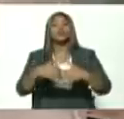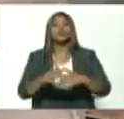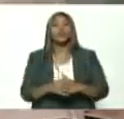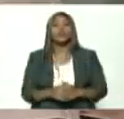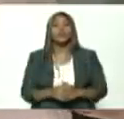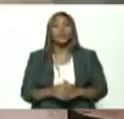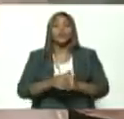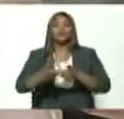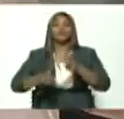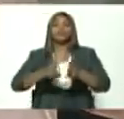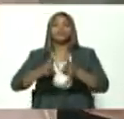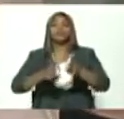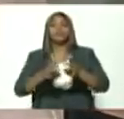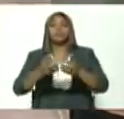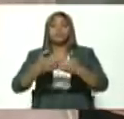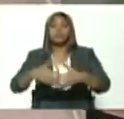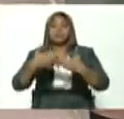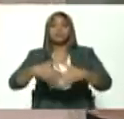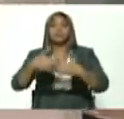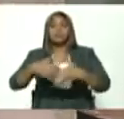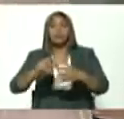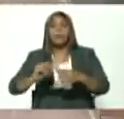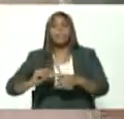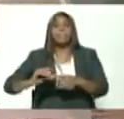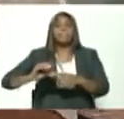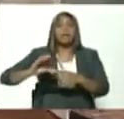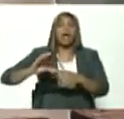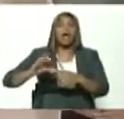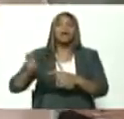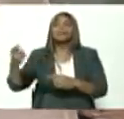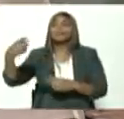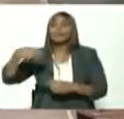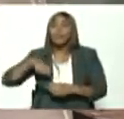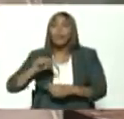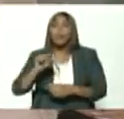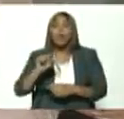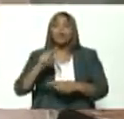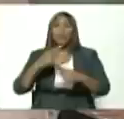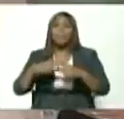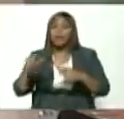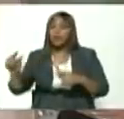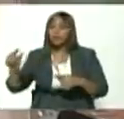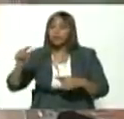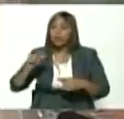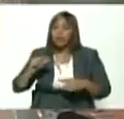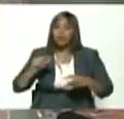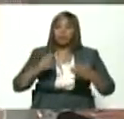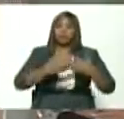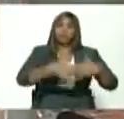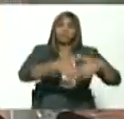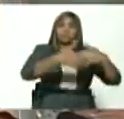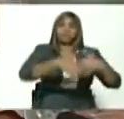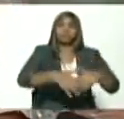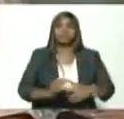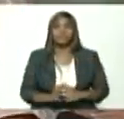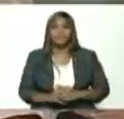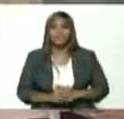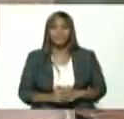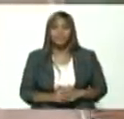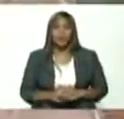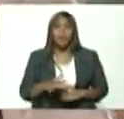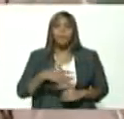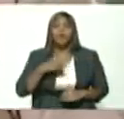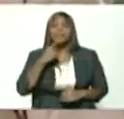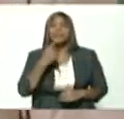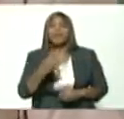orinoco hemos aumentado la producción con pocos ingresos pero reinvirtiendo lo obtenido podemos hablar de